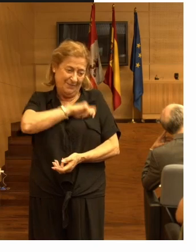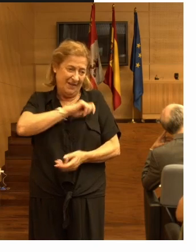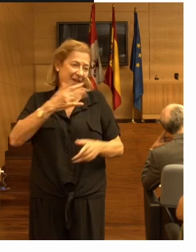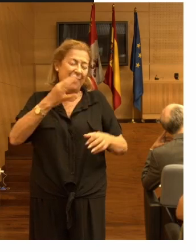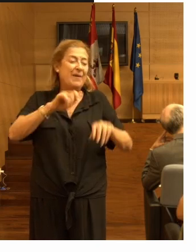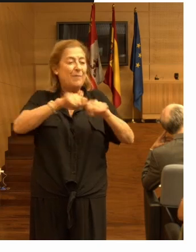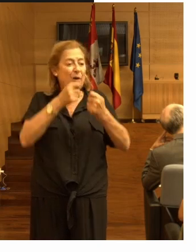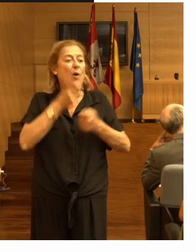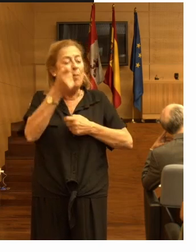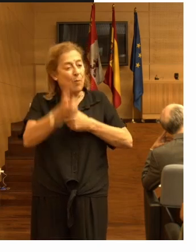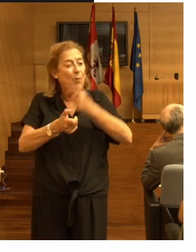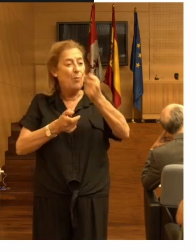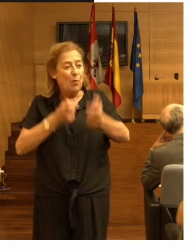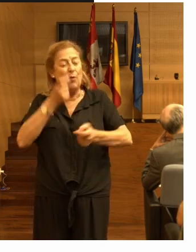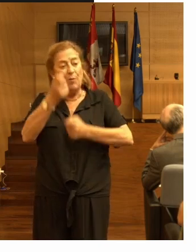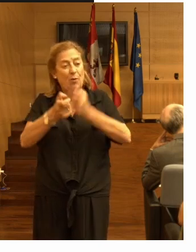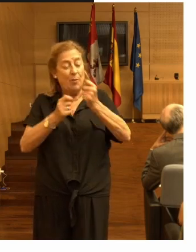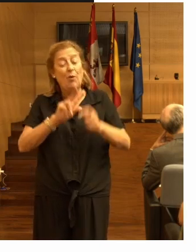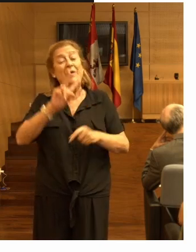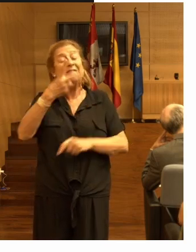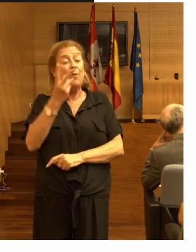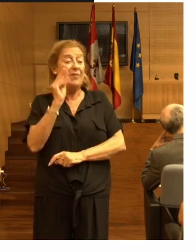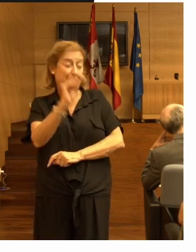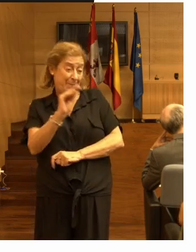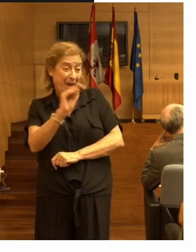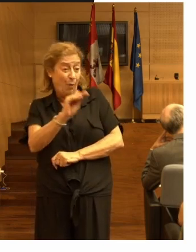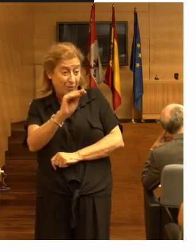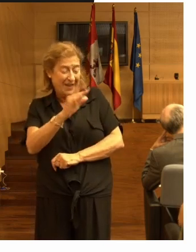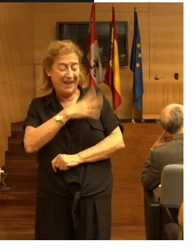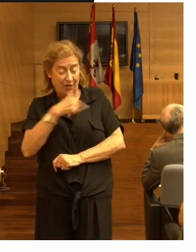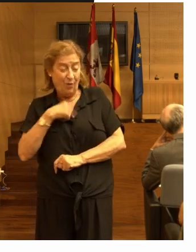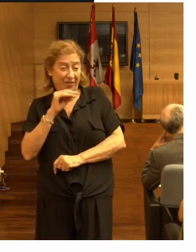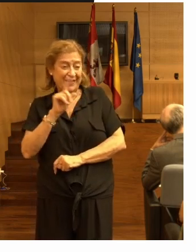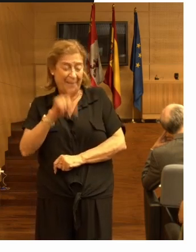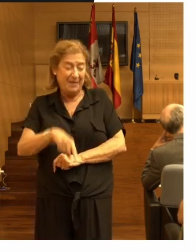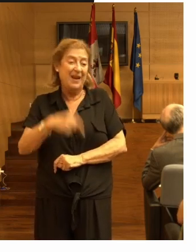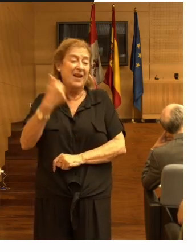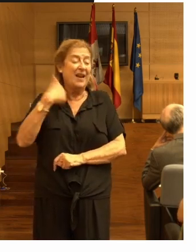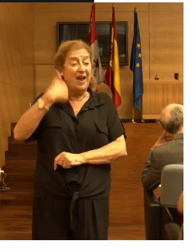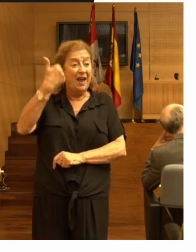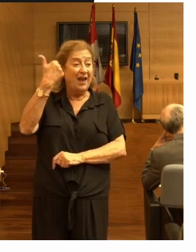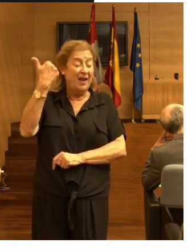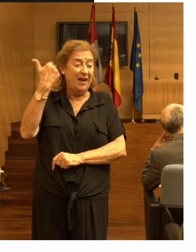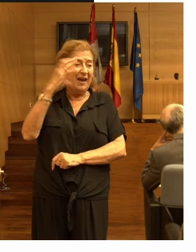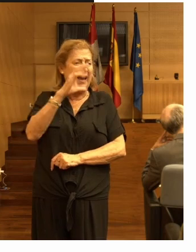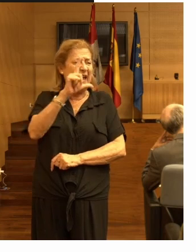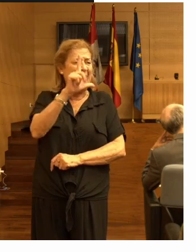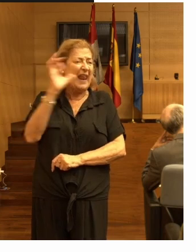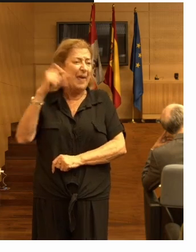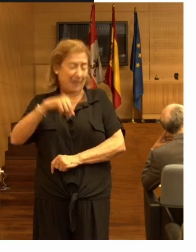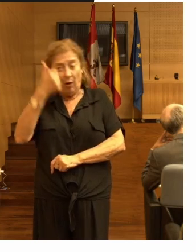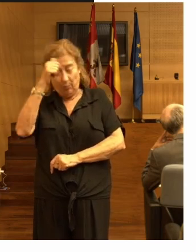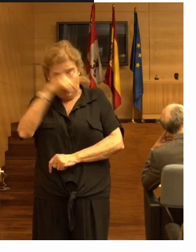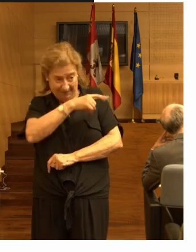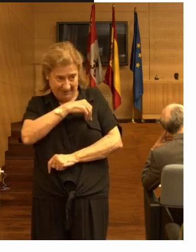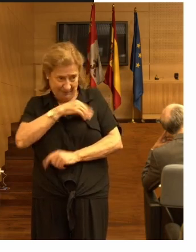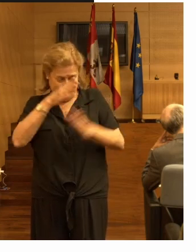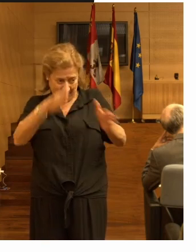destruir poco a poco y viene la segunda pregunta que quería hacerle también a Clemens antes de pasar a Elizabeth